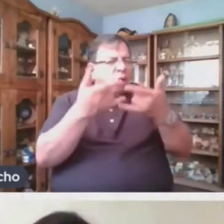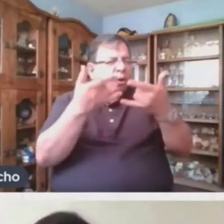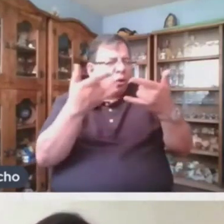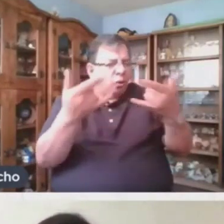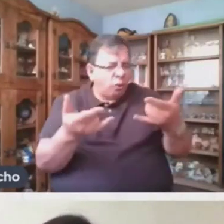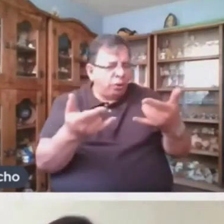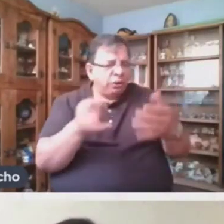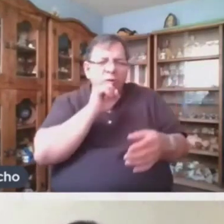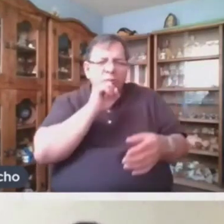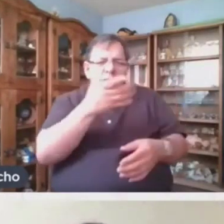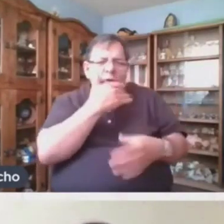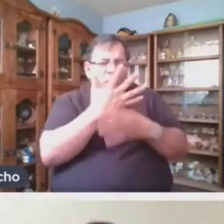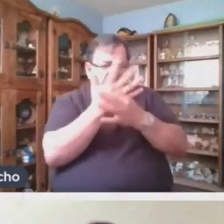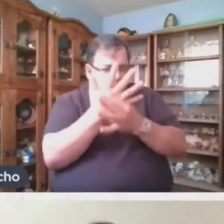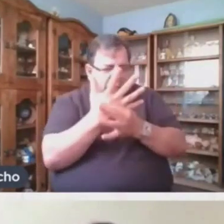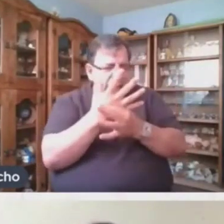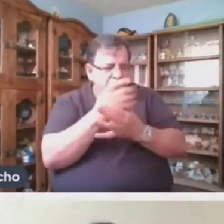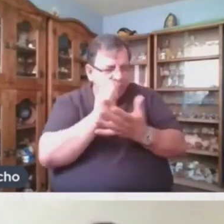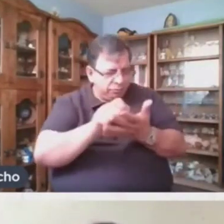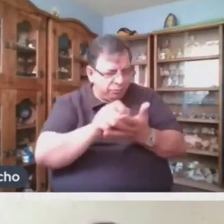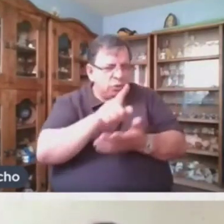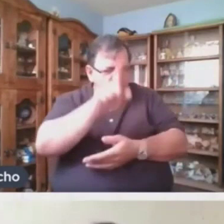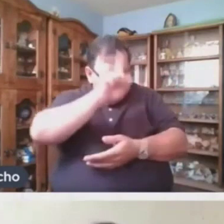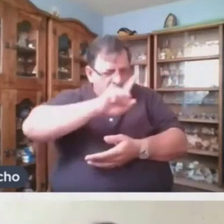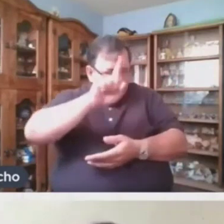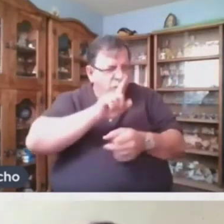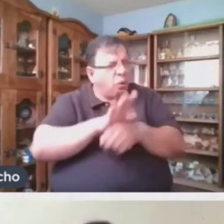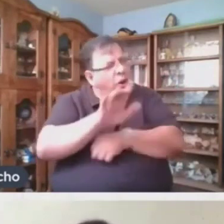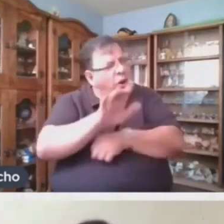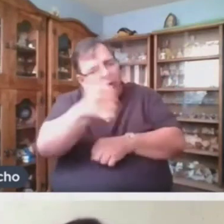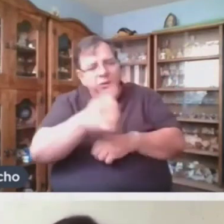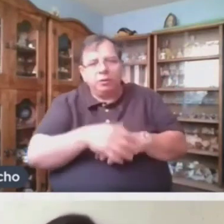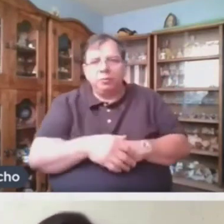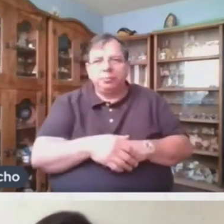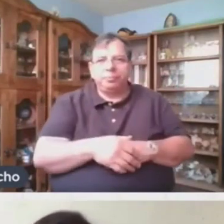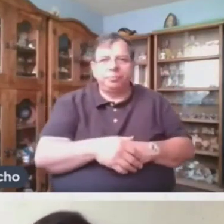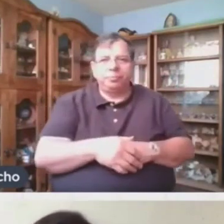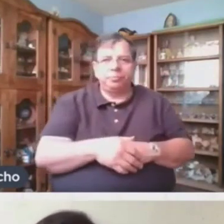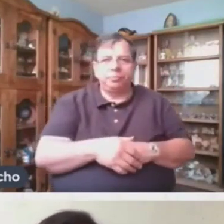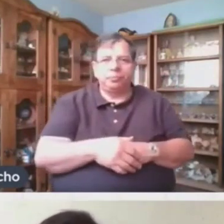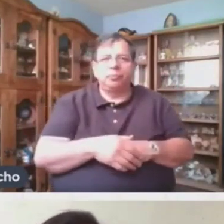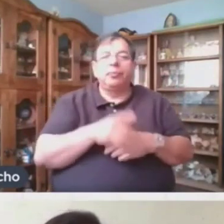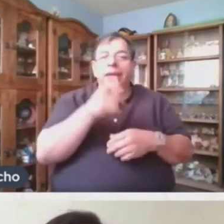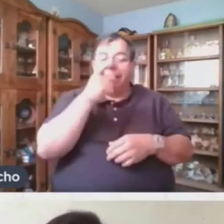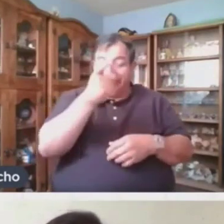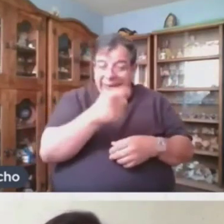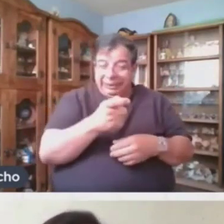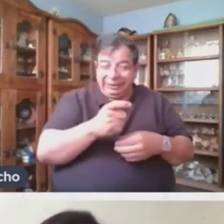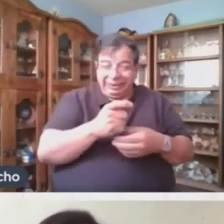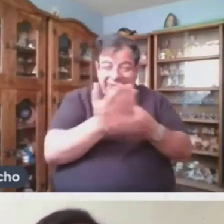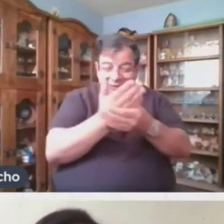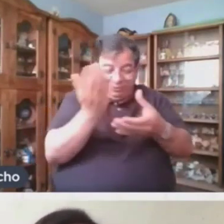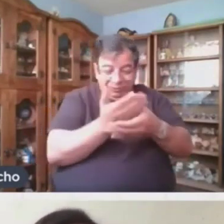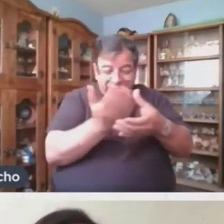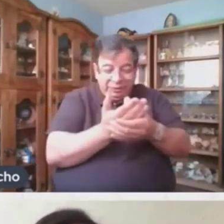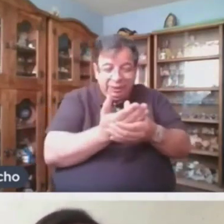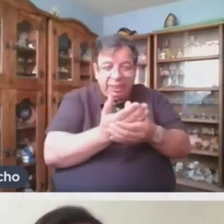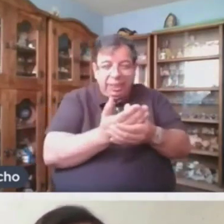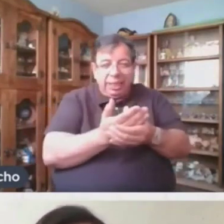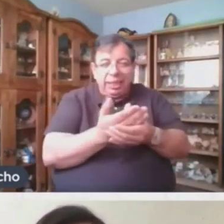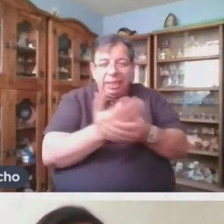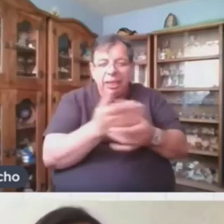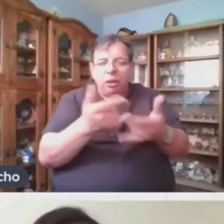Autor Bien Aquí En La En Esta Recopilación De Cuentos De Amor Locura Y Muerte